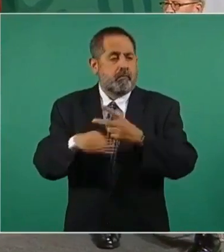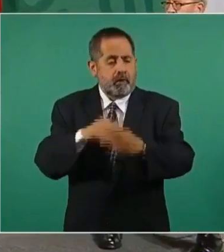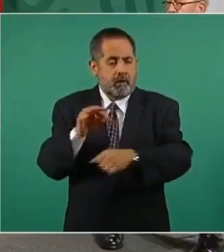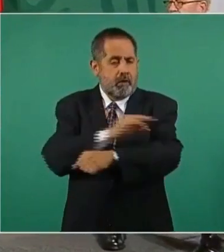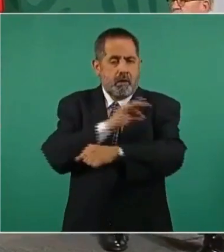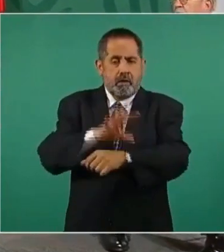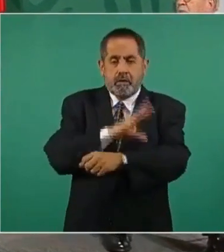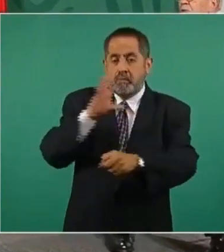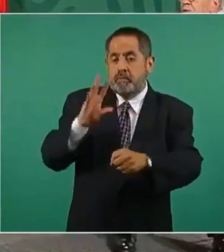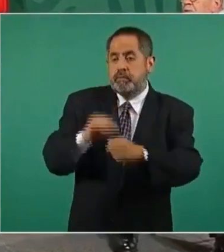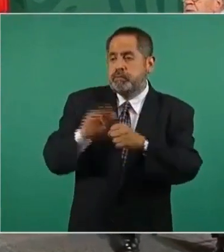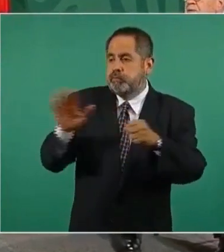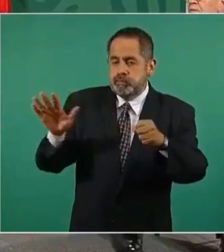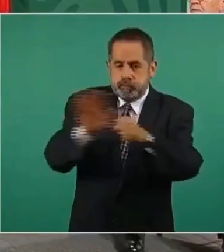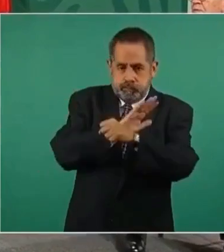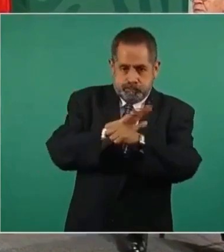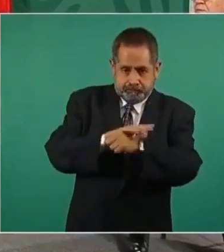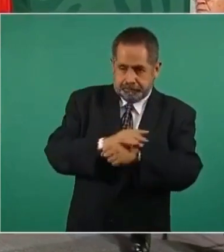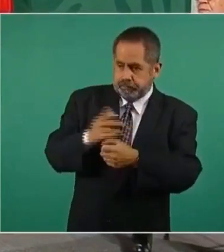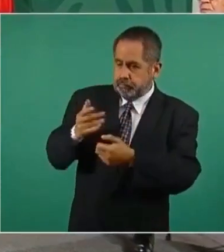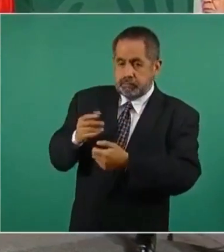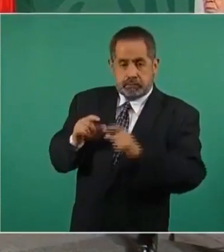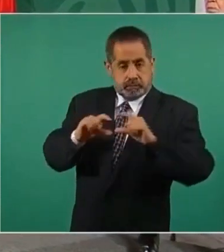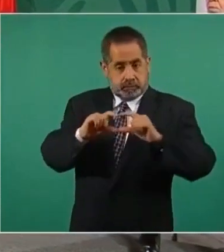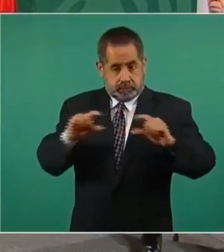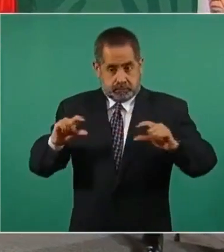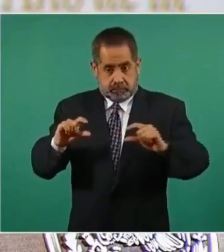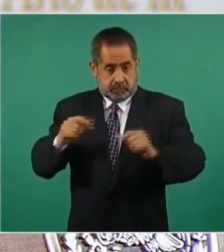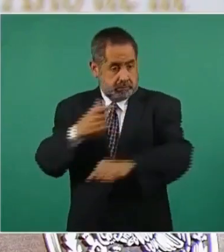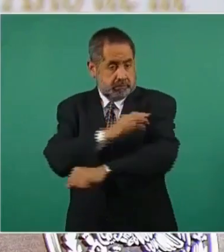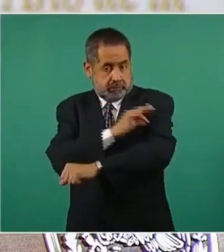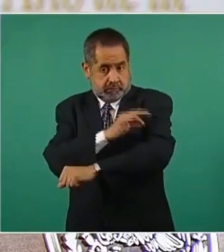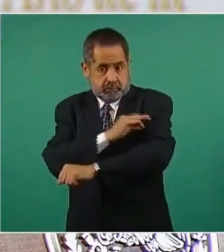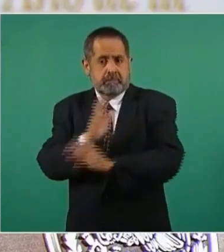tenemos las vacunas para eso.